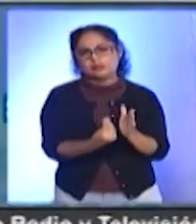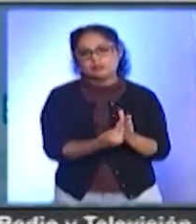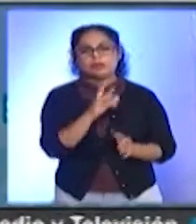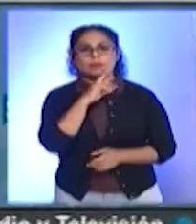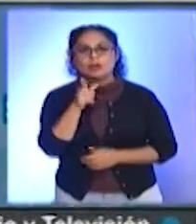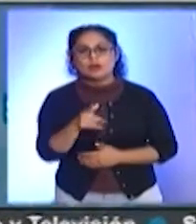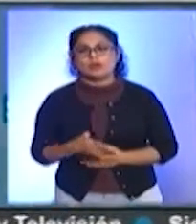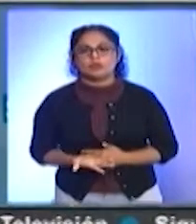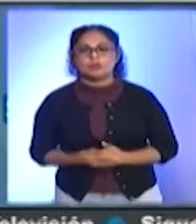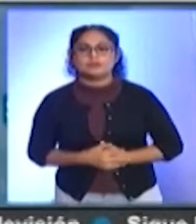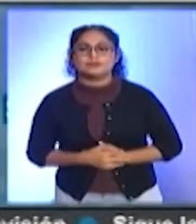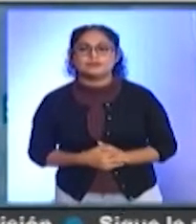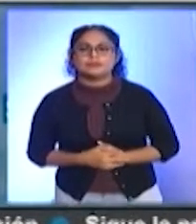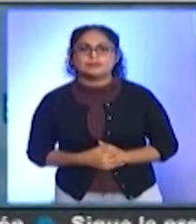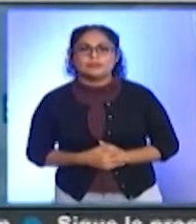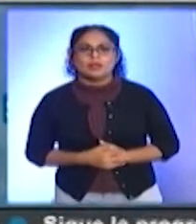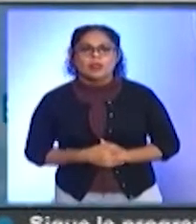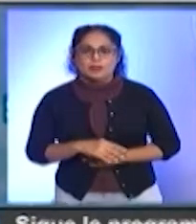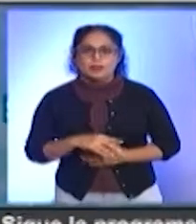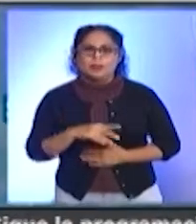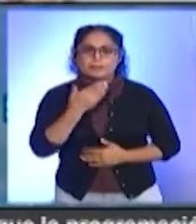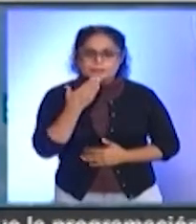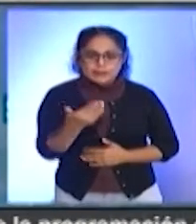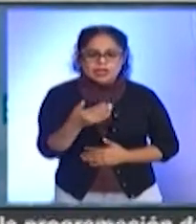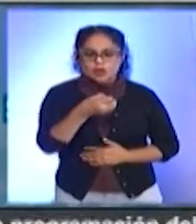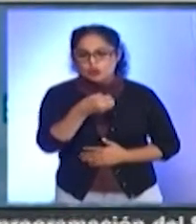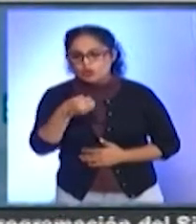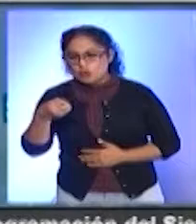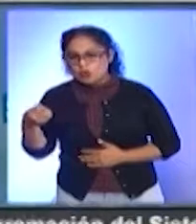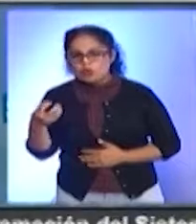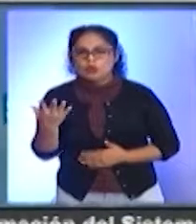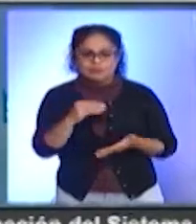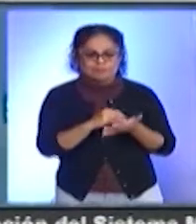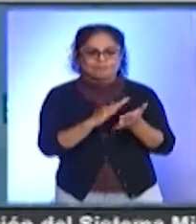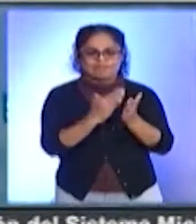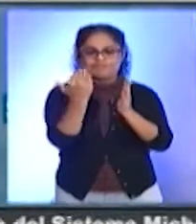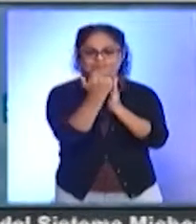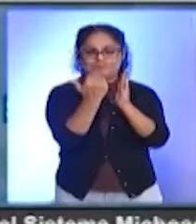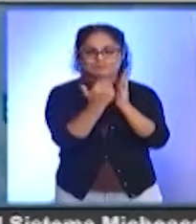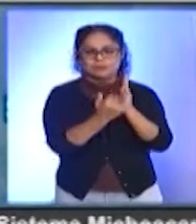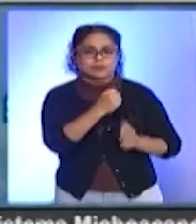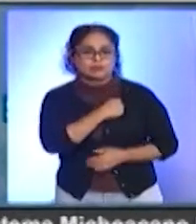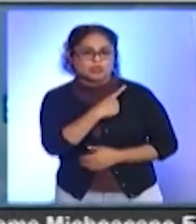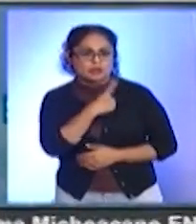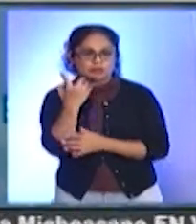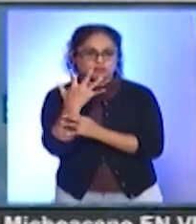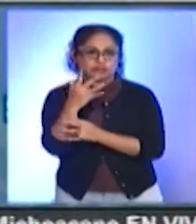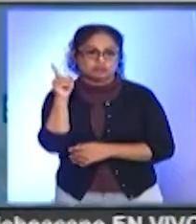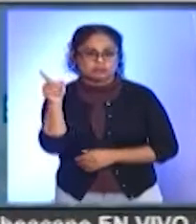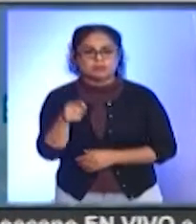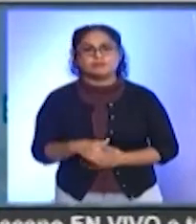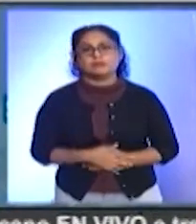que vuelvan a clases de manera ordenada, de manera con los protocolos sanitarios. Vamos a requerir